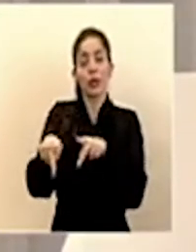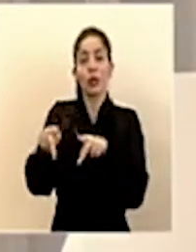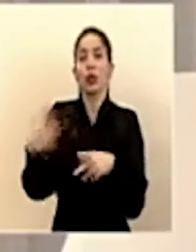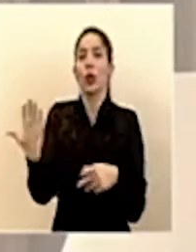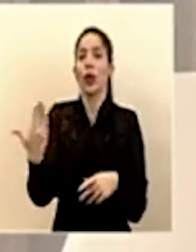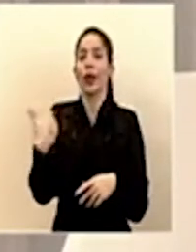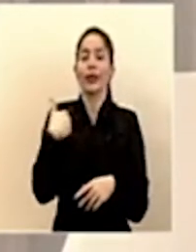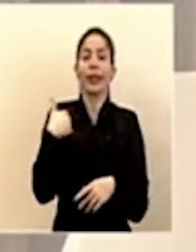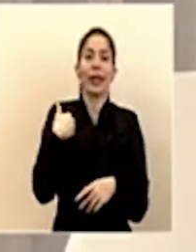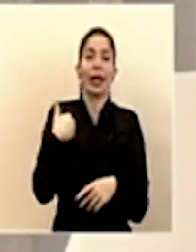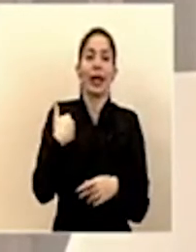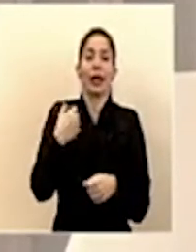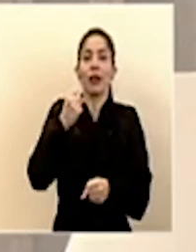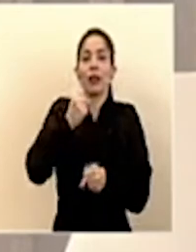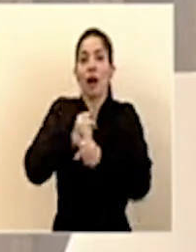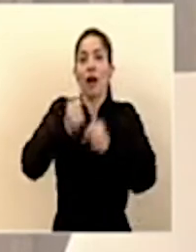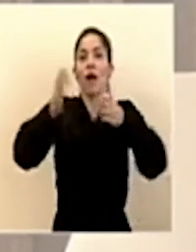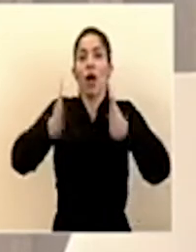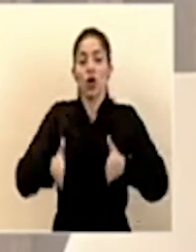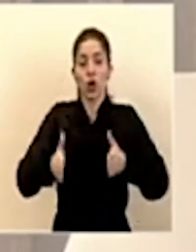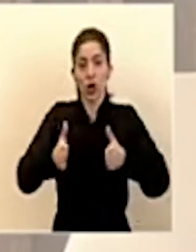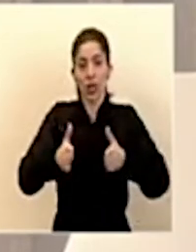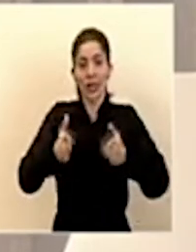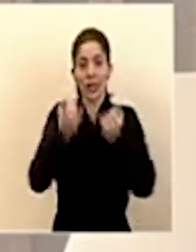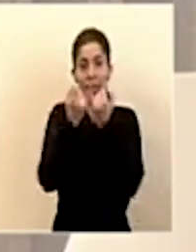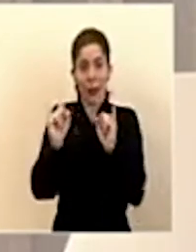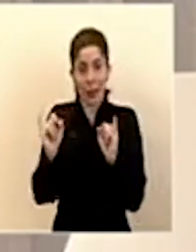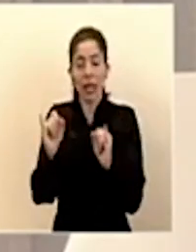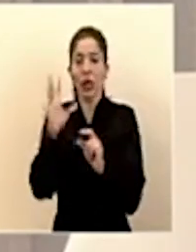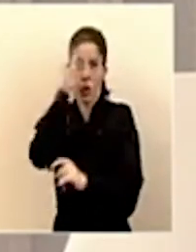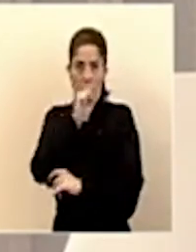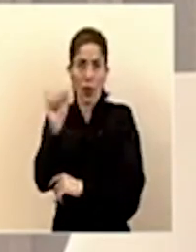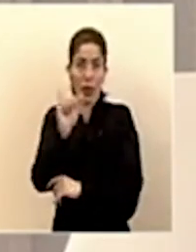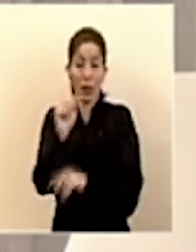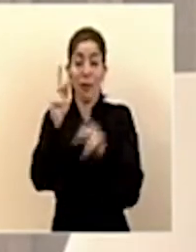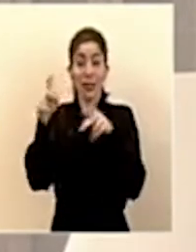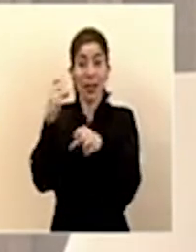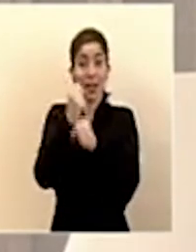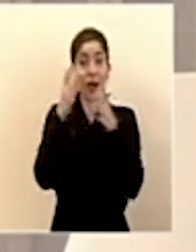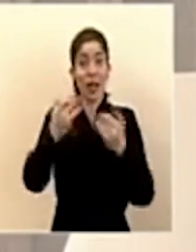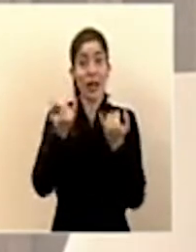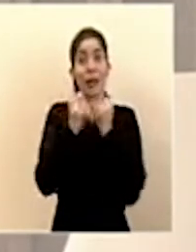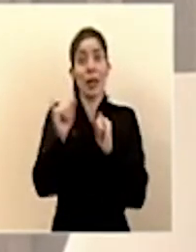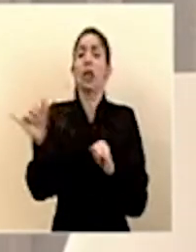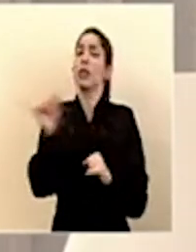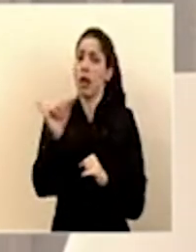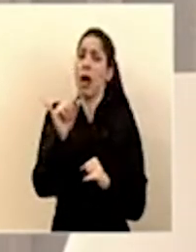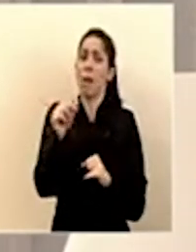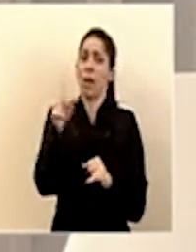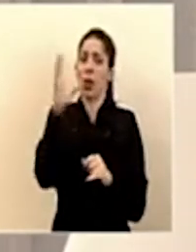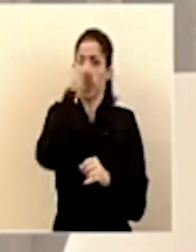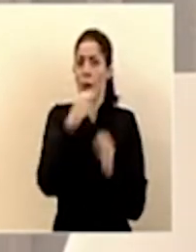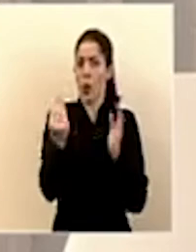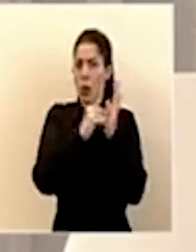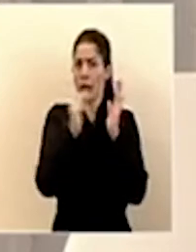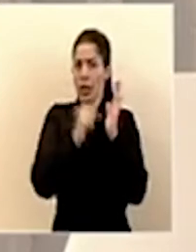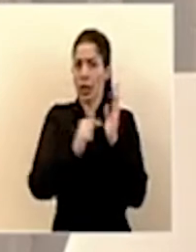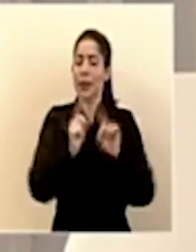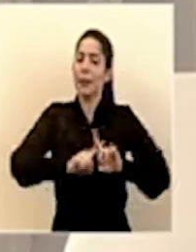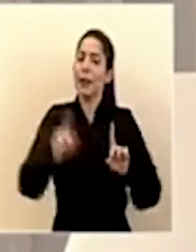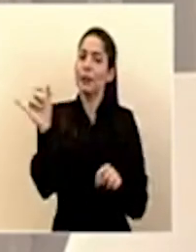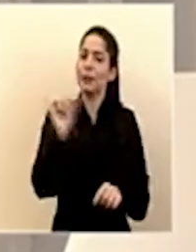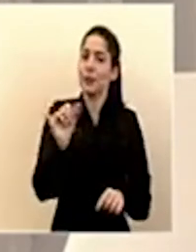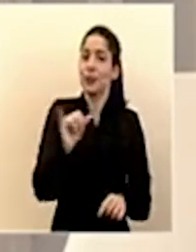trabajadores y trabajadoras independientes. Los trabajadores independientes también se consideran acá. Pero también,